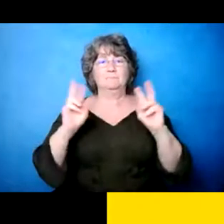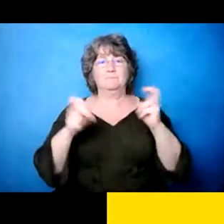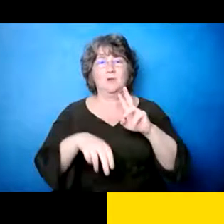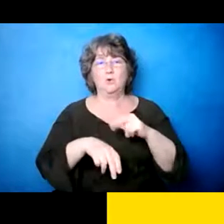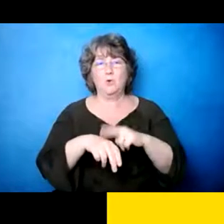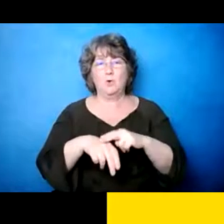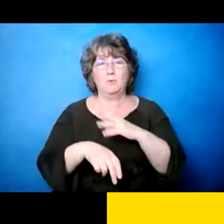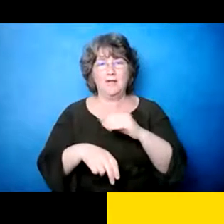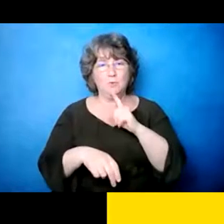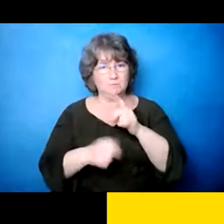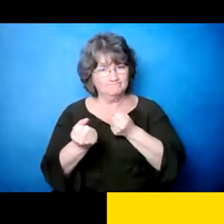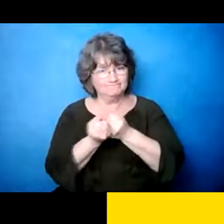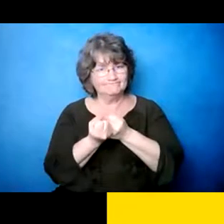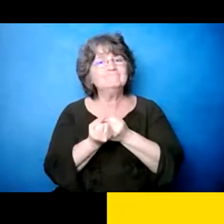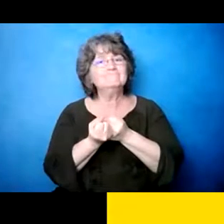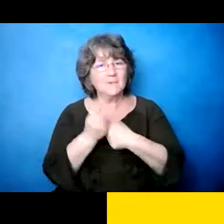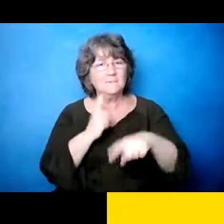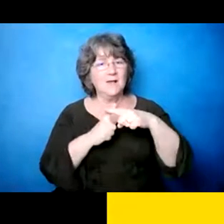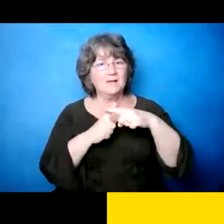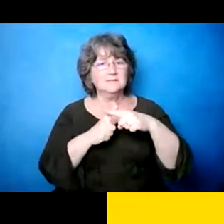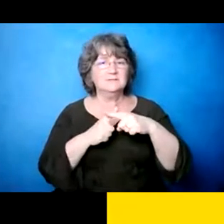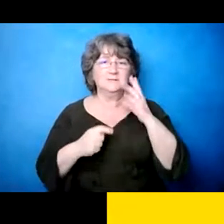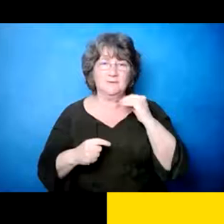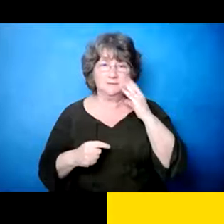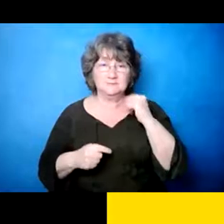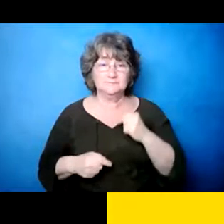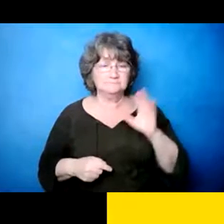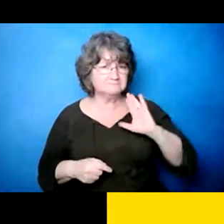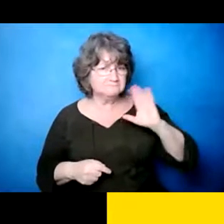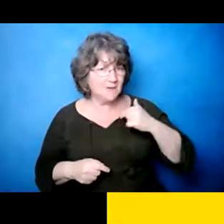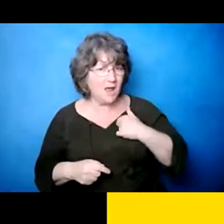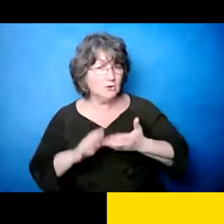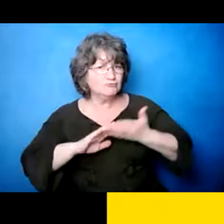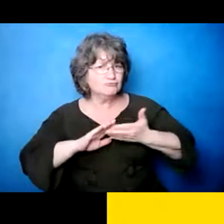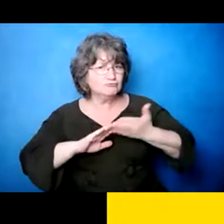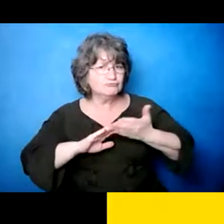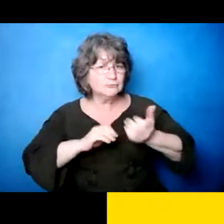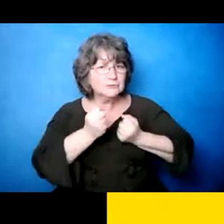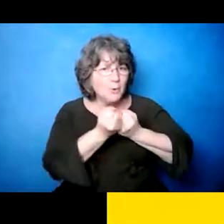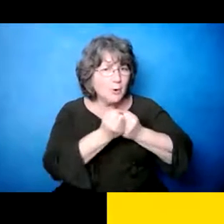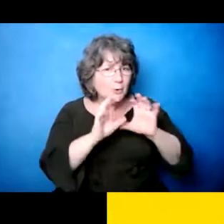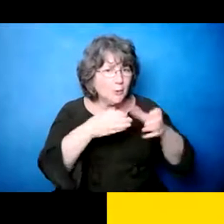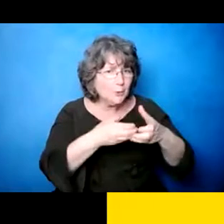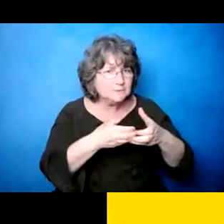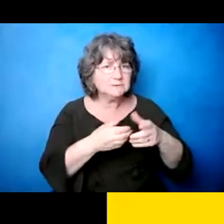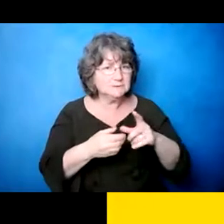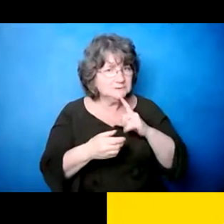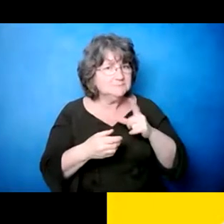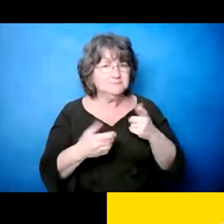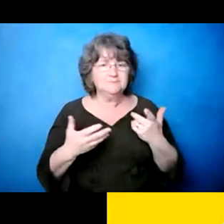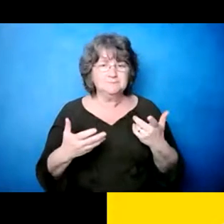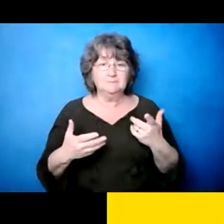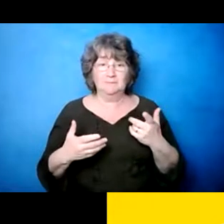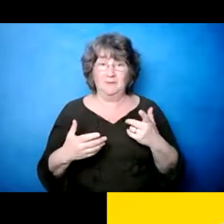algo que está normalizando la experiencia. Eh, no es algo, eh, inusual de